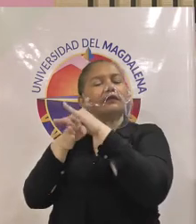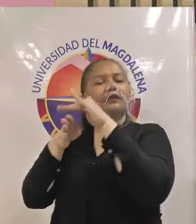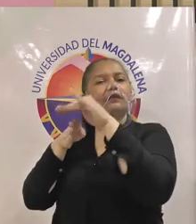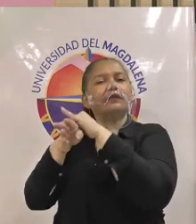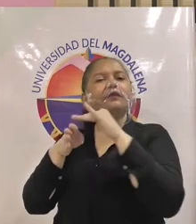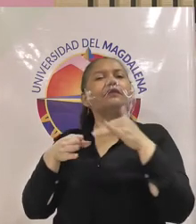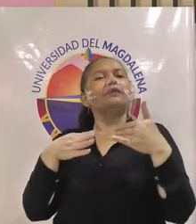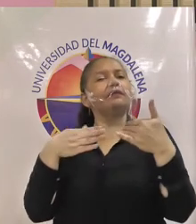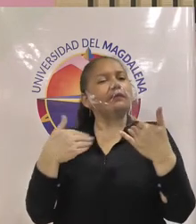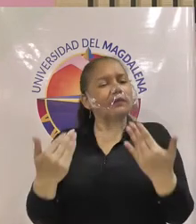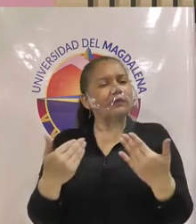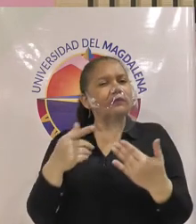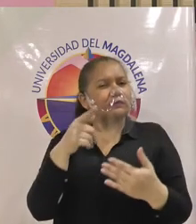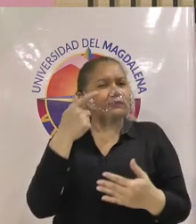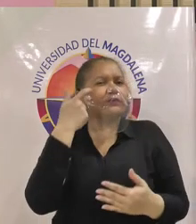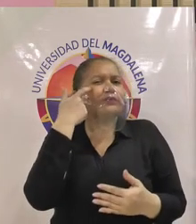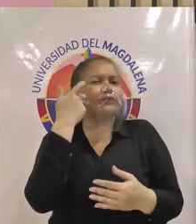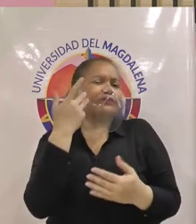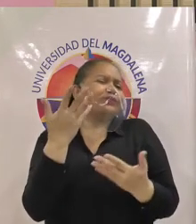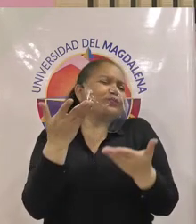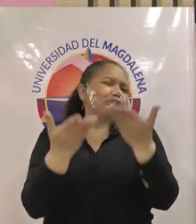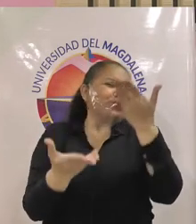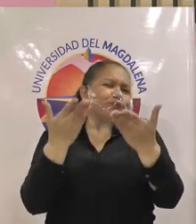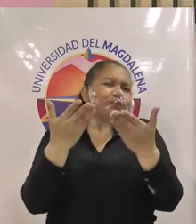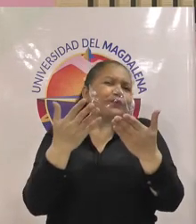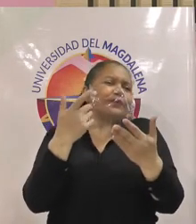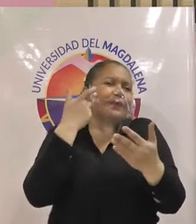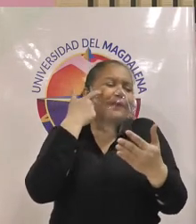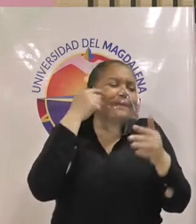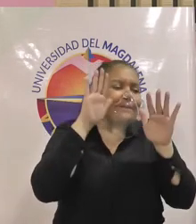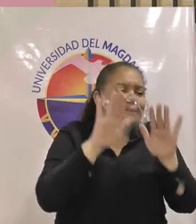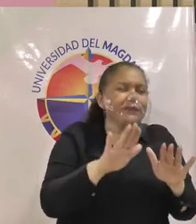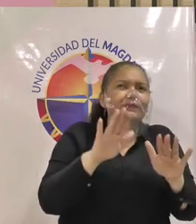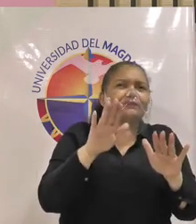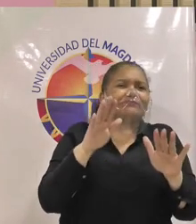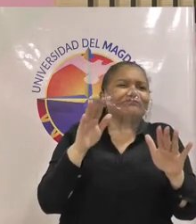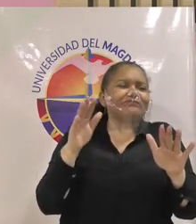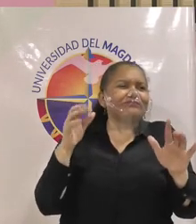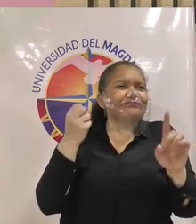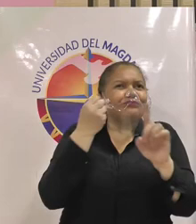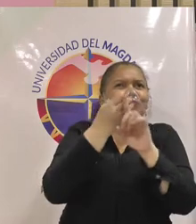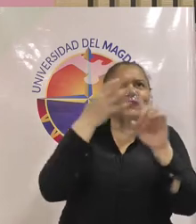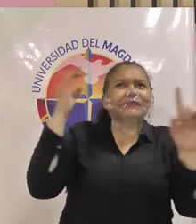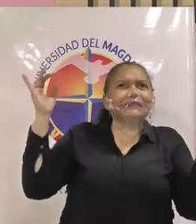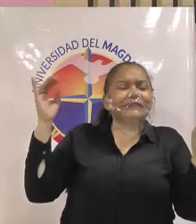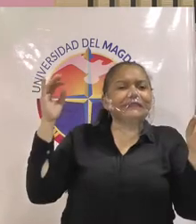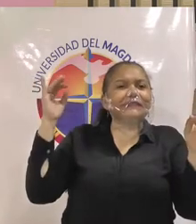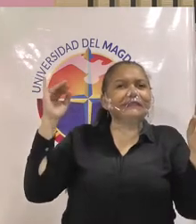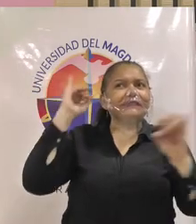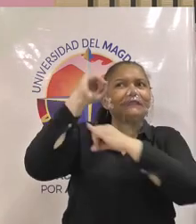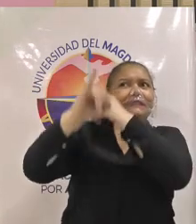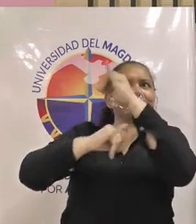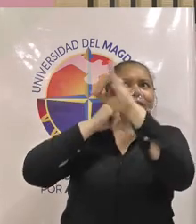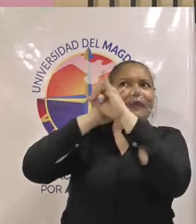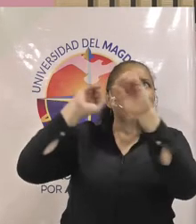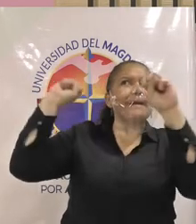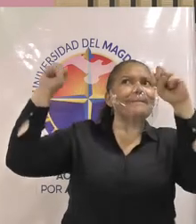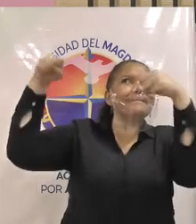fortalecer los diferentes lazos de internacionalización de la universidad? pareja número dos